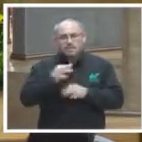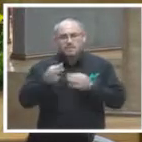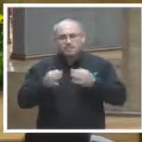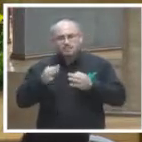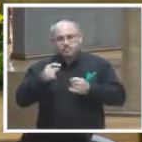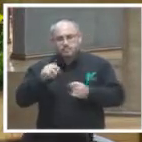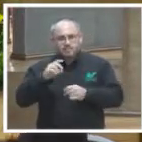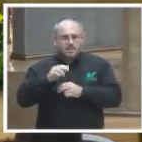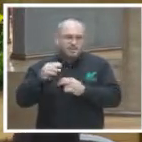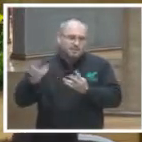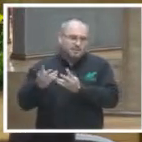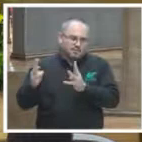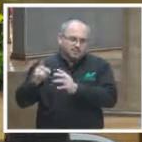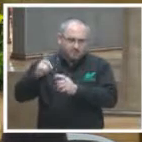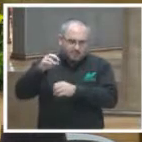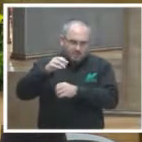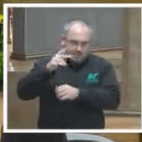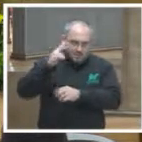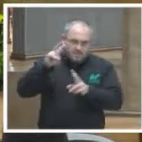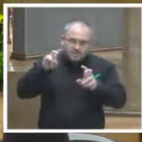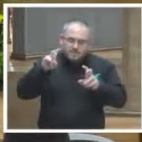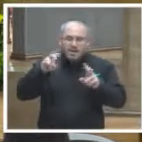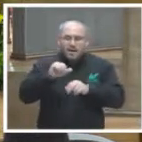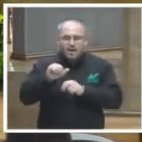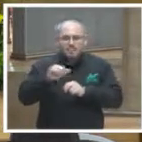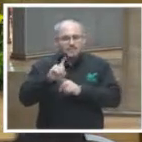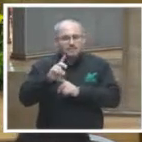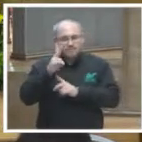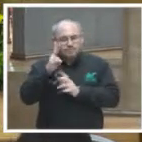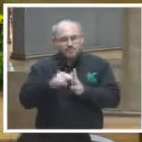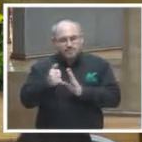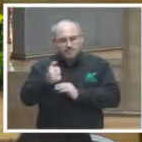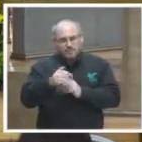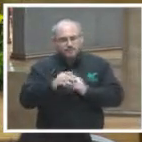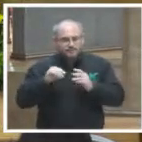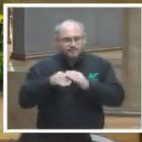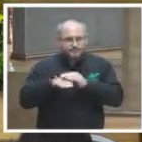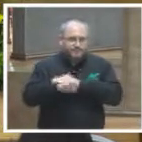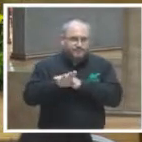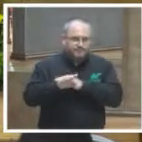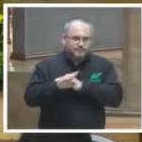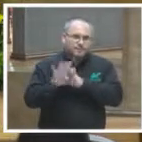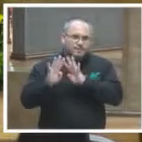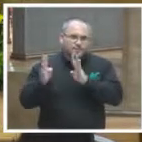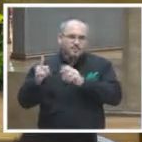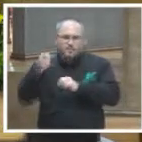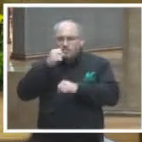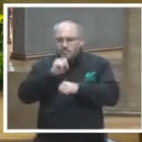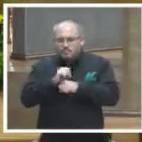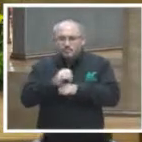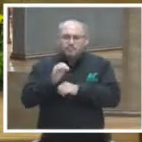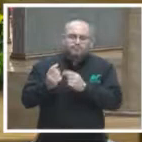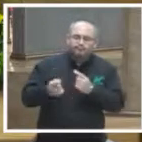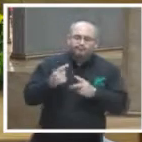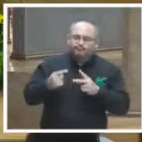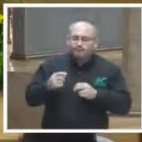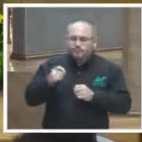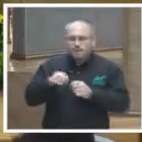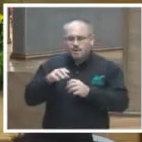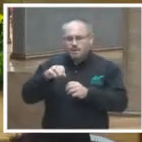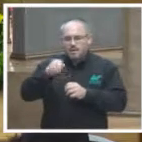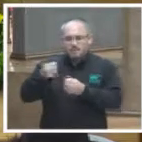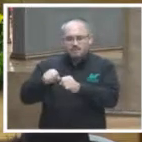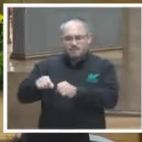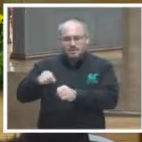de distrito y tribunal colegiado en materia administrativa. En 2006, ingresó al Tribunal Electoral como secretario de Estudio y Cuenta en la Sala Regional Ciudad de